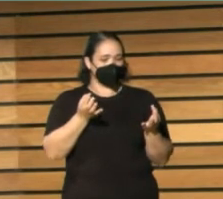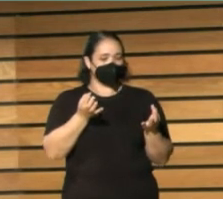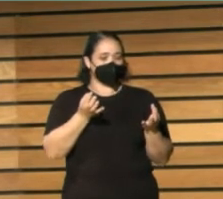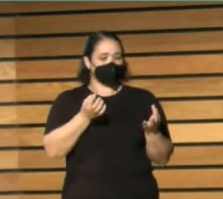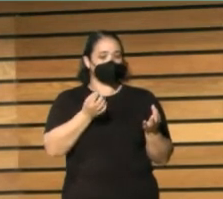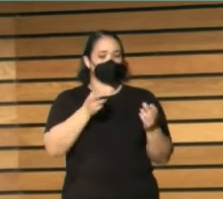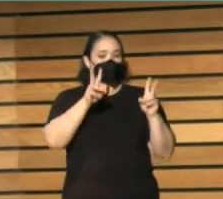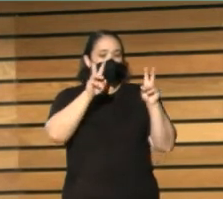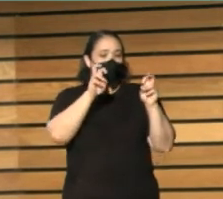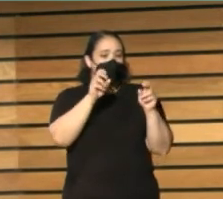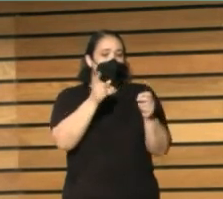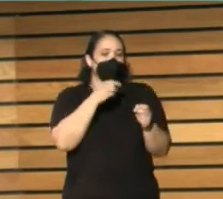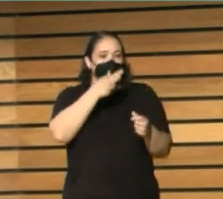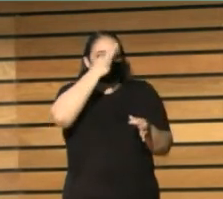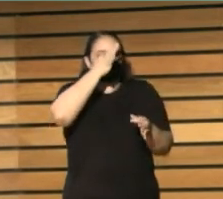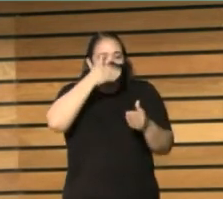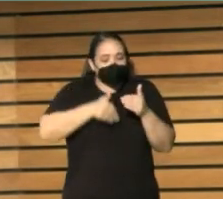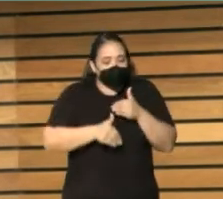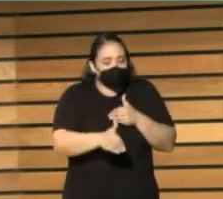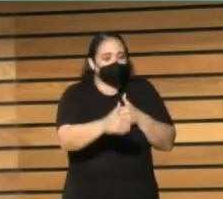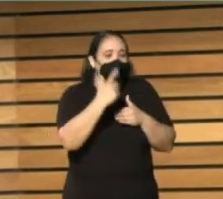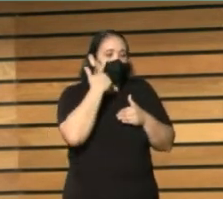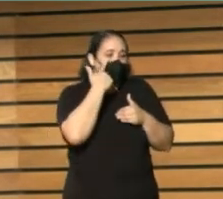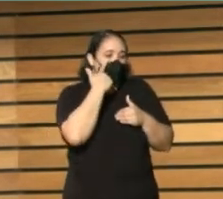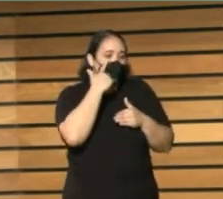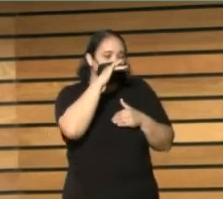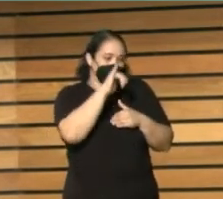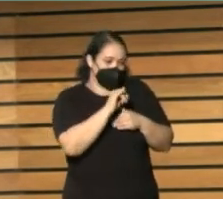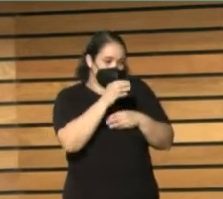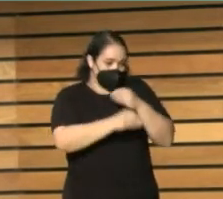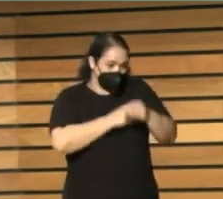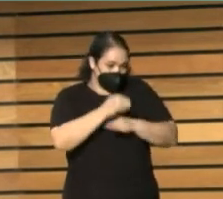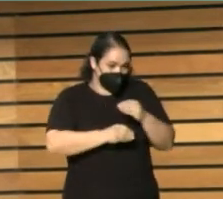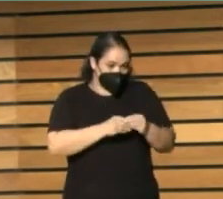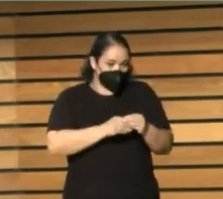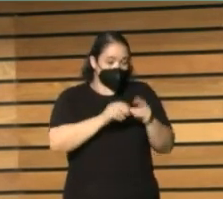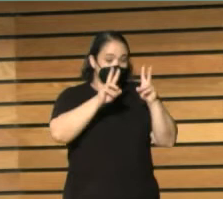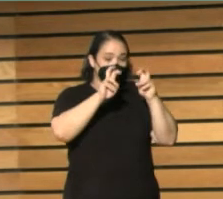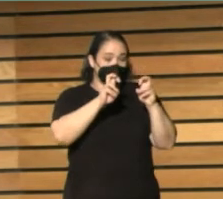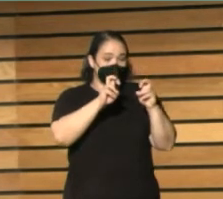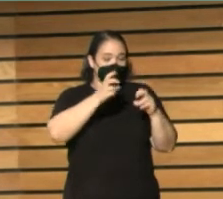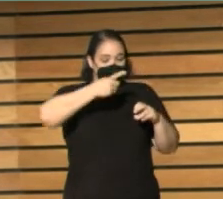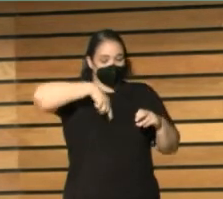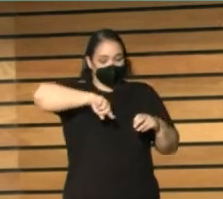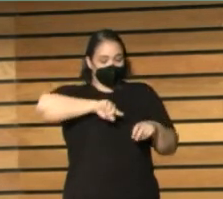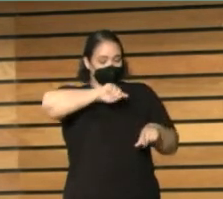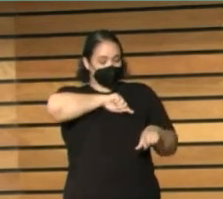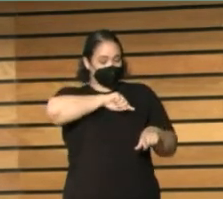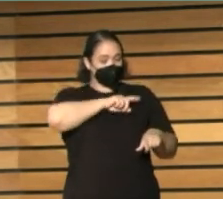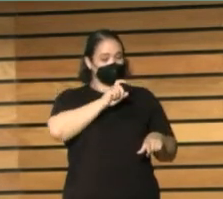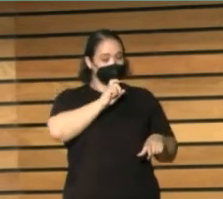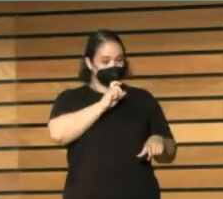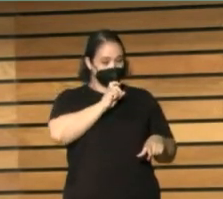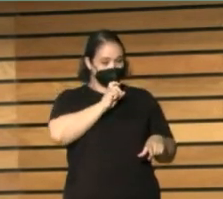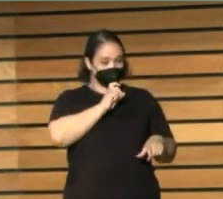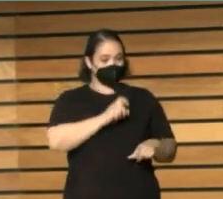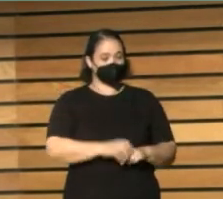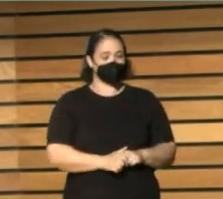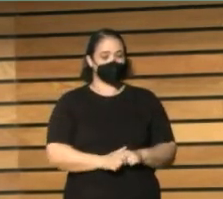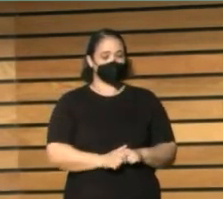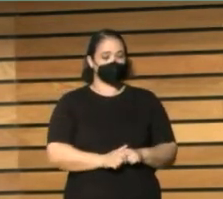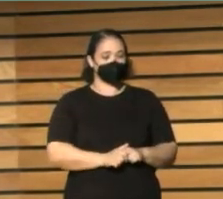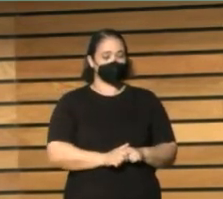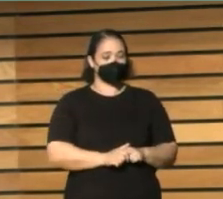era una previsión en aquel momento que entre otros factores la robotización iba